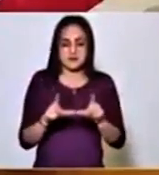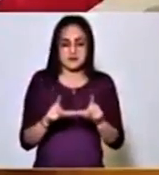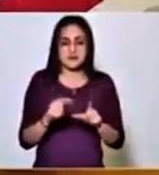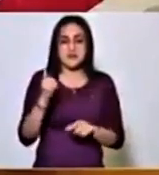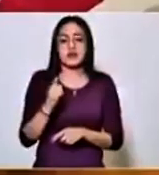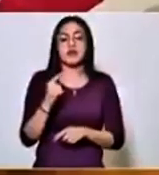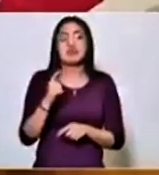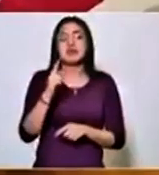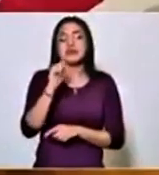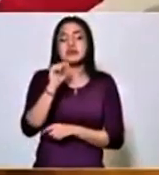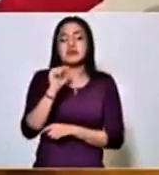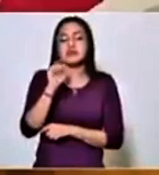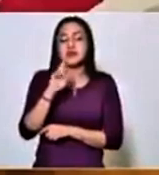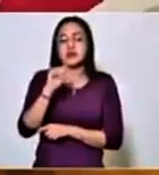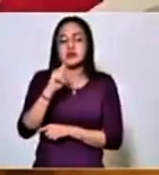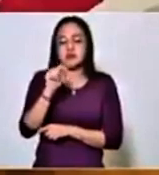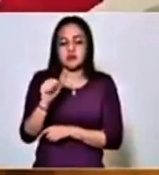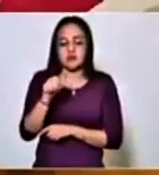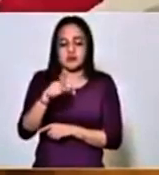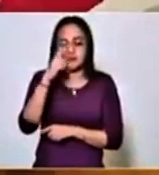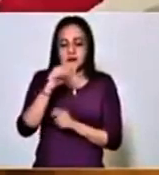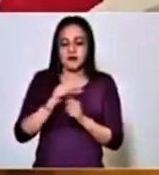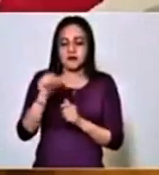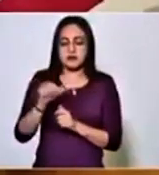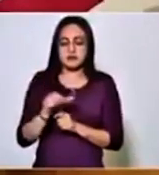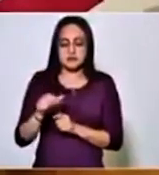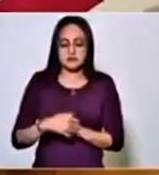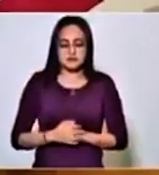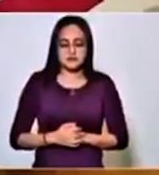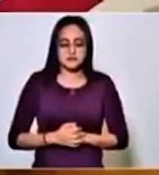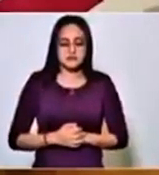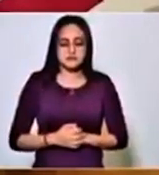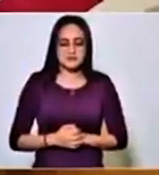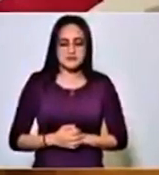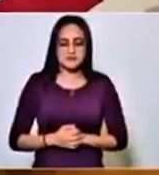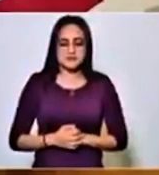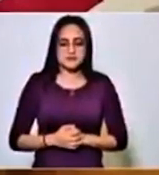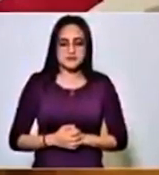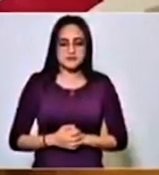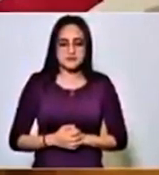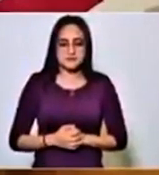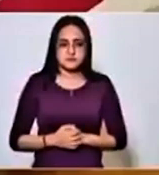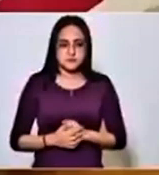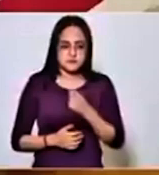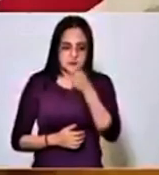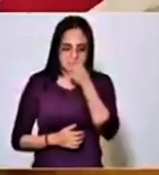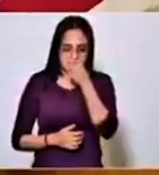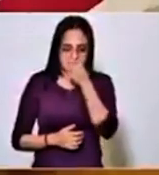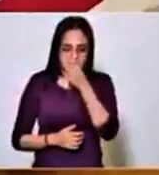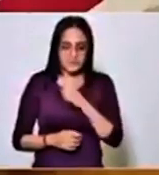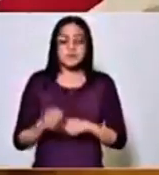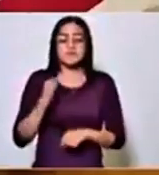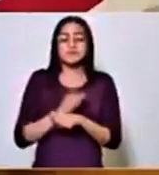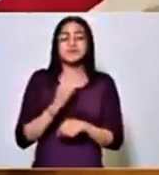y la tarjeta de circulación. Se condona la tarjeta de circulación, no la expedición de la placa. Y sus